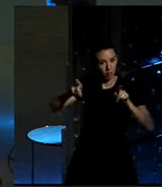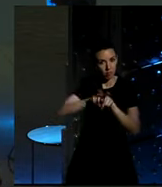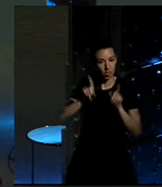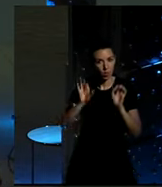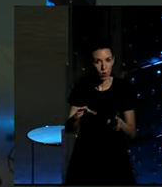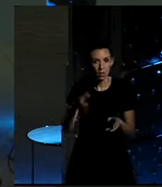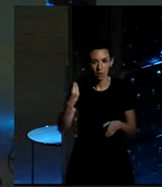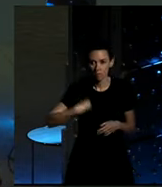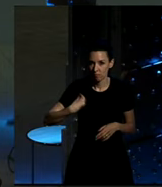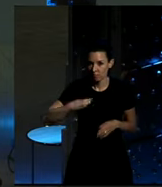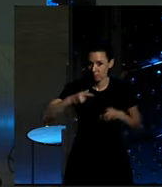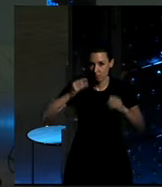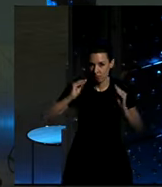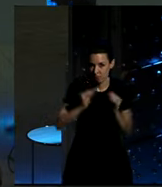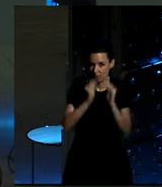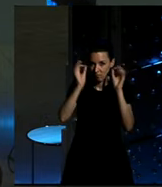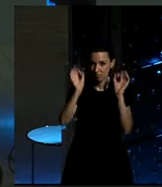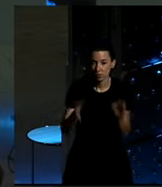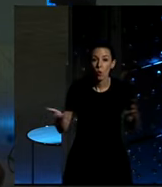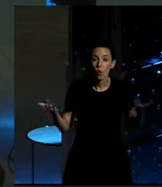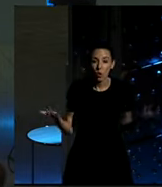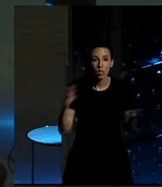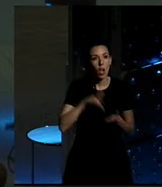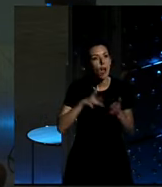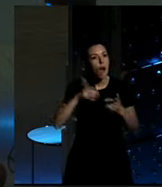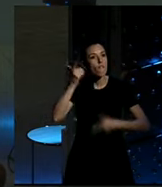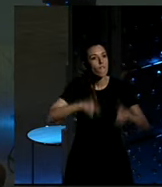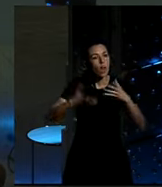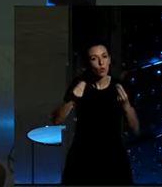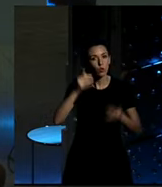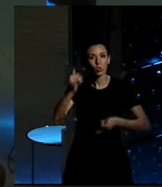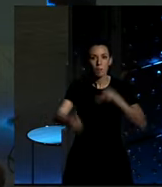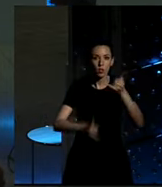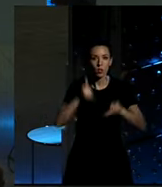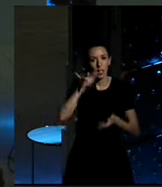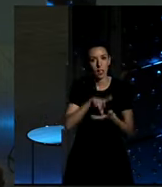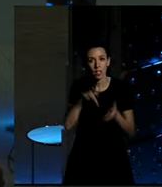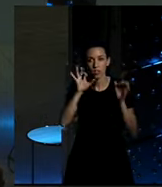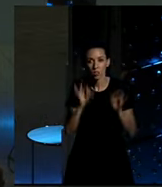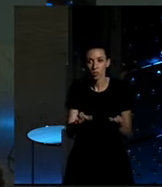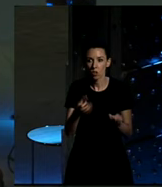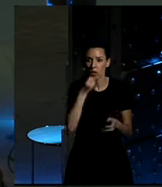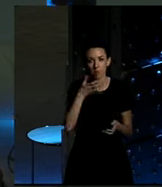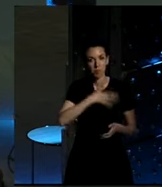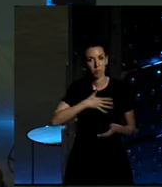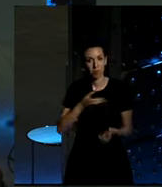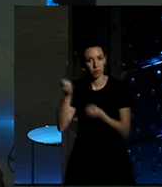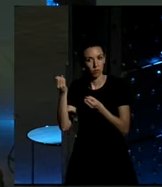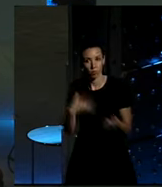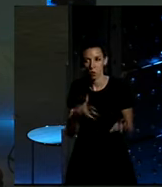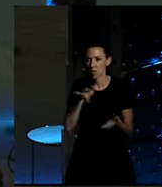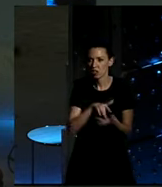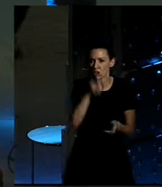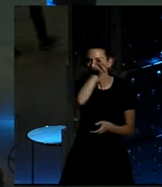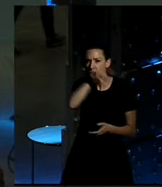tienen la misma historia en común. Y suele ser, he viajado mucho en bicicleta y me han acogido siempre muy bien. He recibido humanidad por